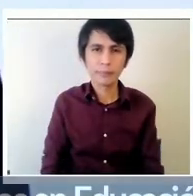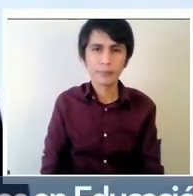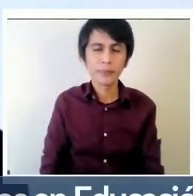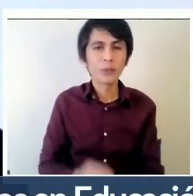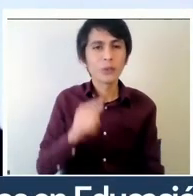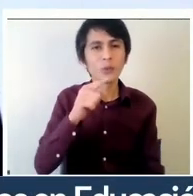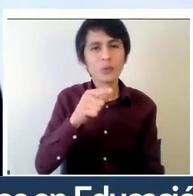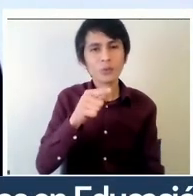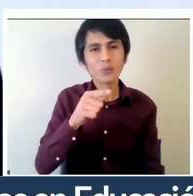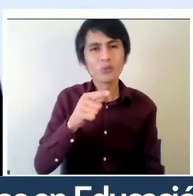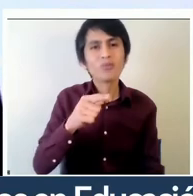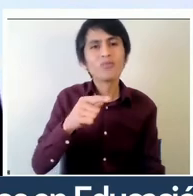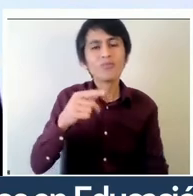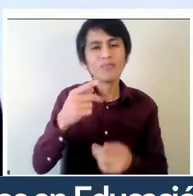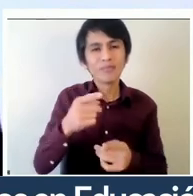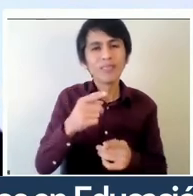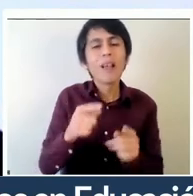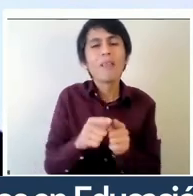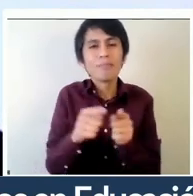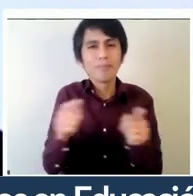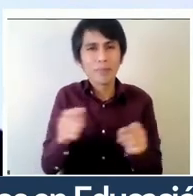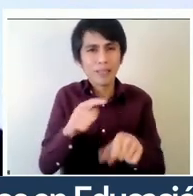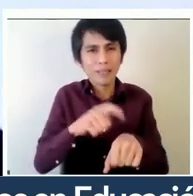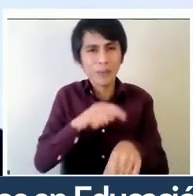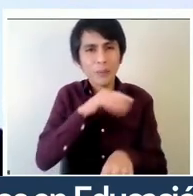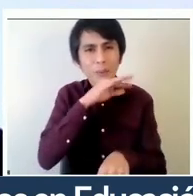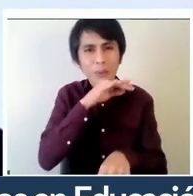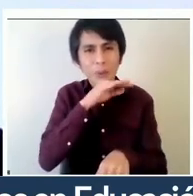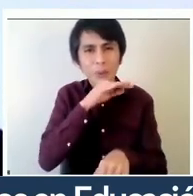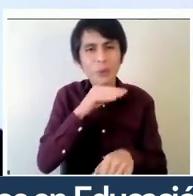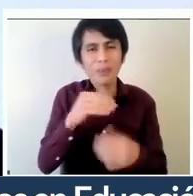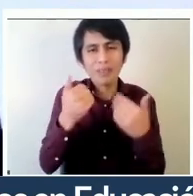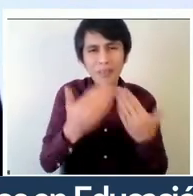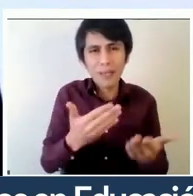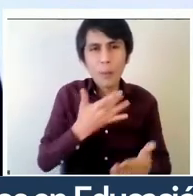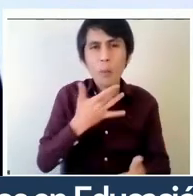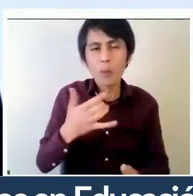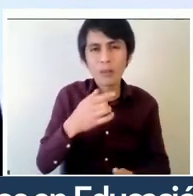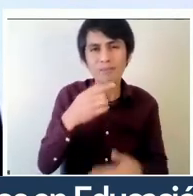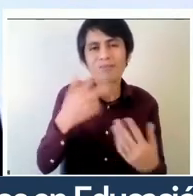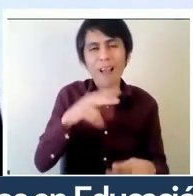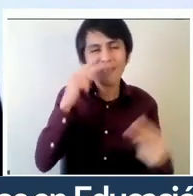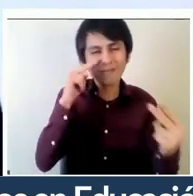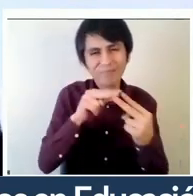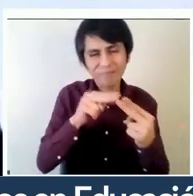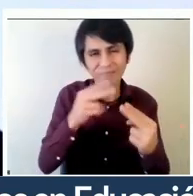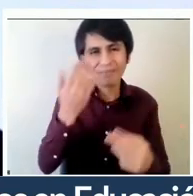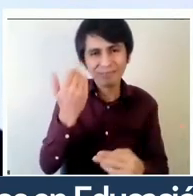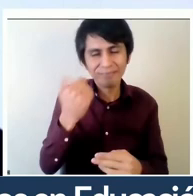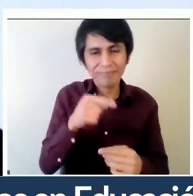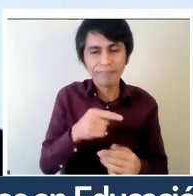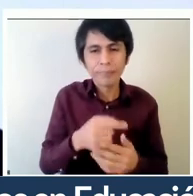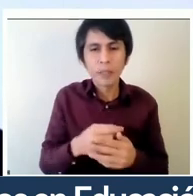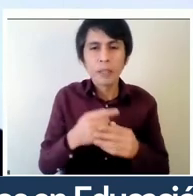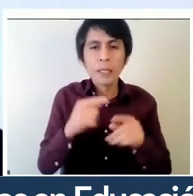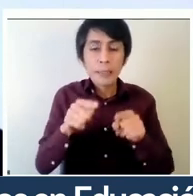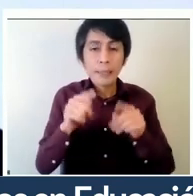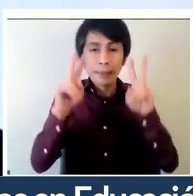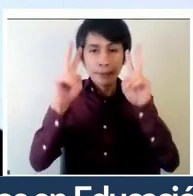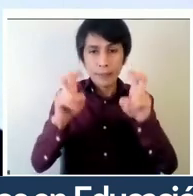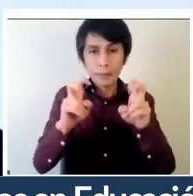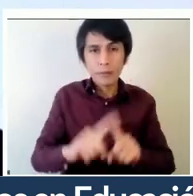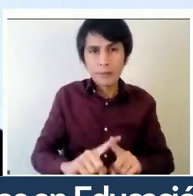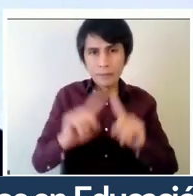dejamos un par de minutos más de presentación y era un tema era un tema algo efectivamente algo distinto